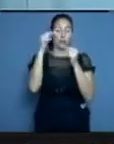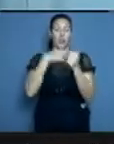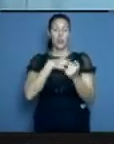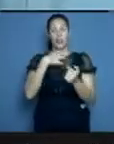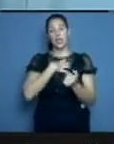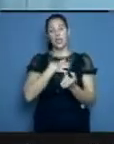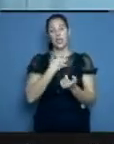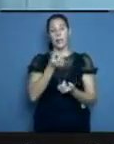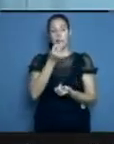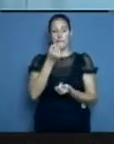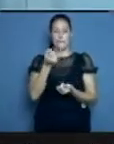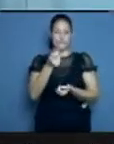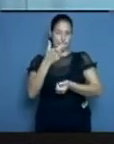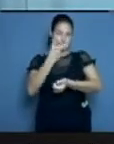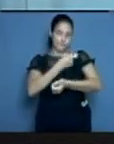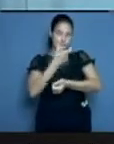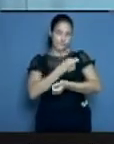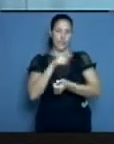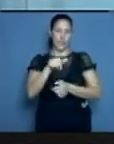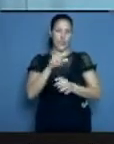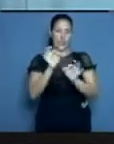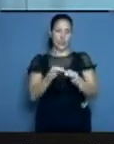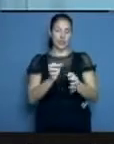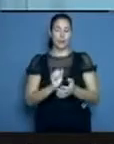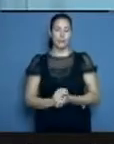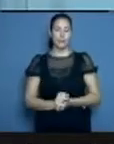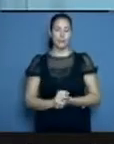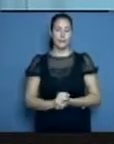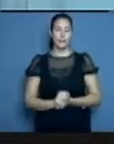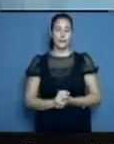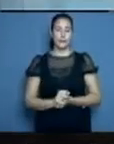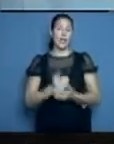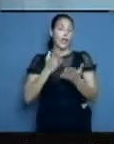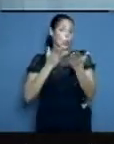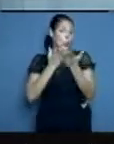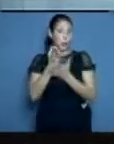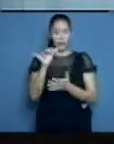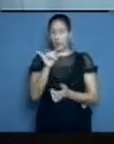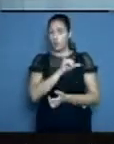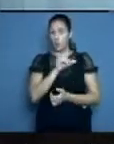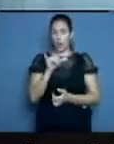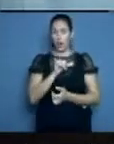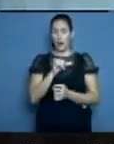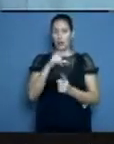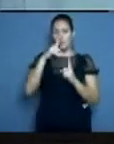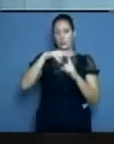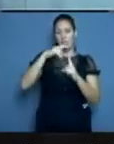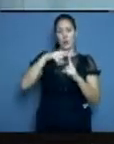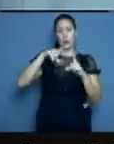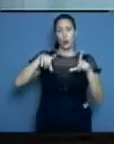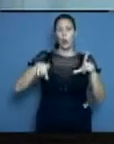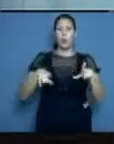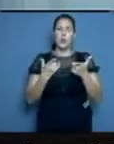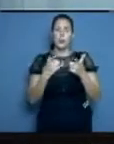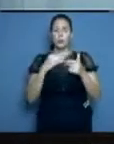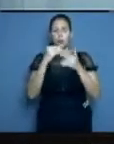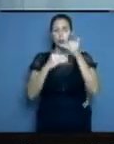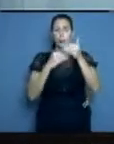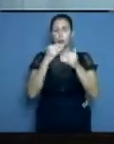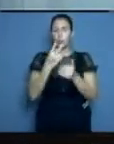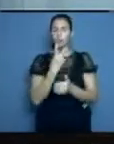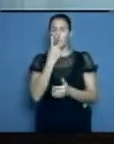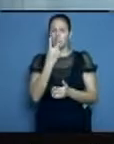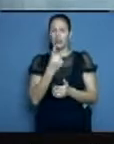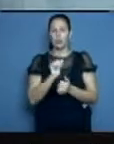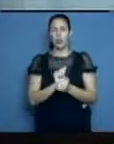nos llegan otras inquietudes de la población. Sigue el mismo tema, doctor, del cumplimiento del protocolo. Médicos y enfermeras de la